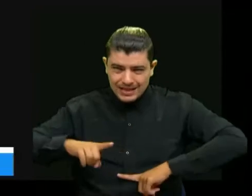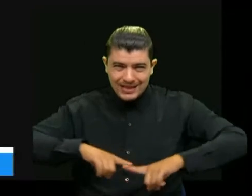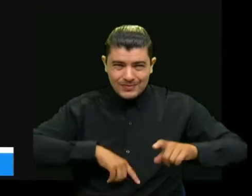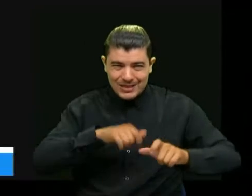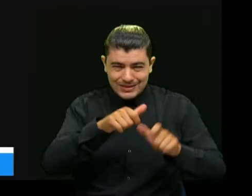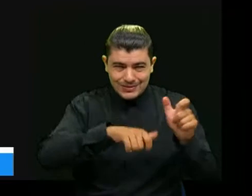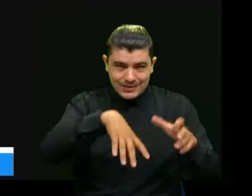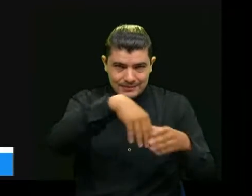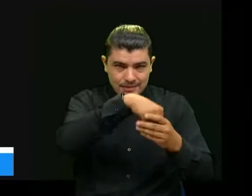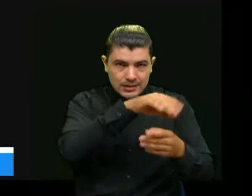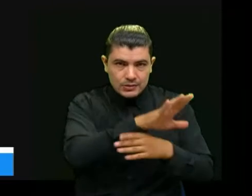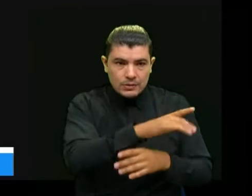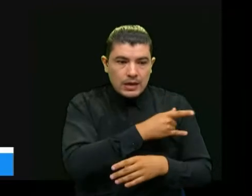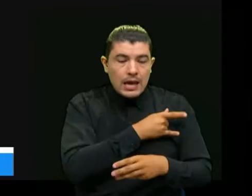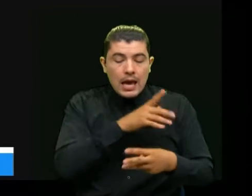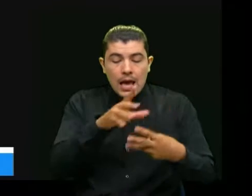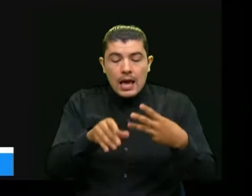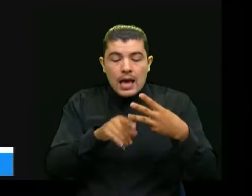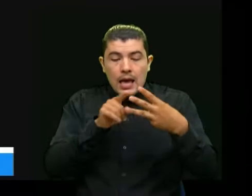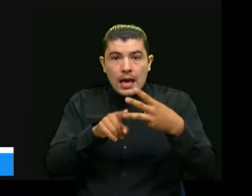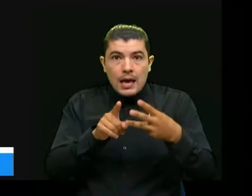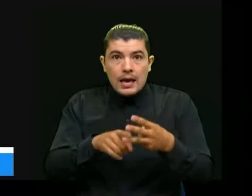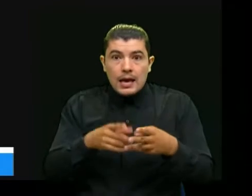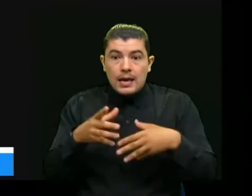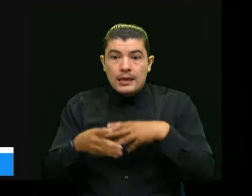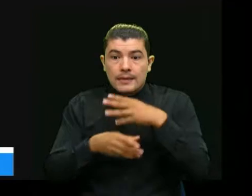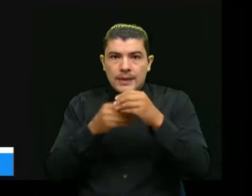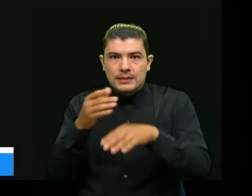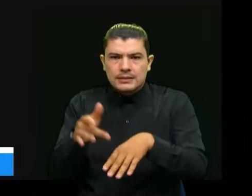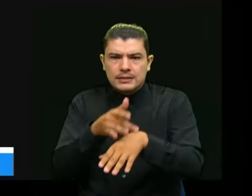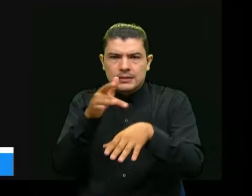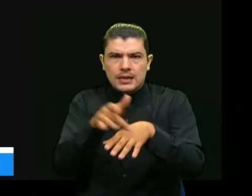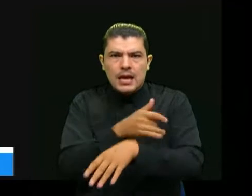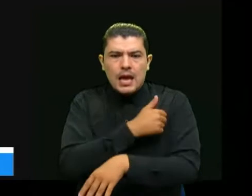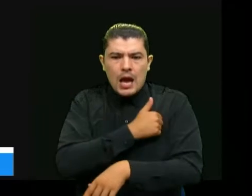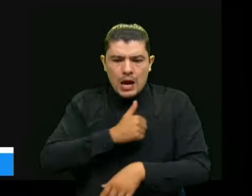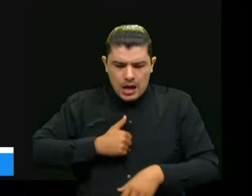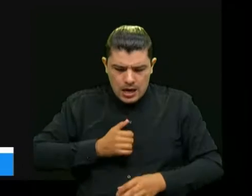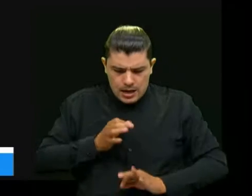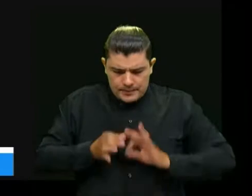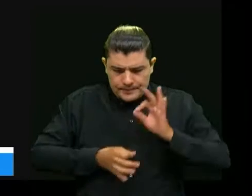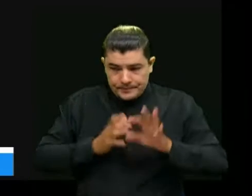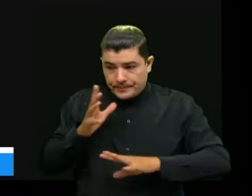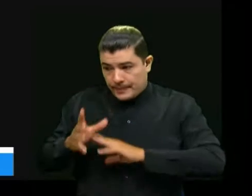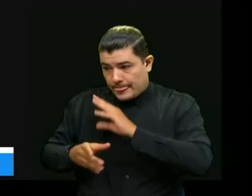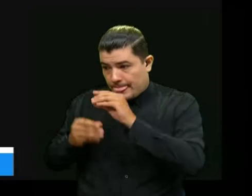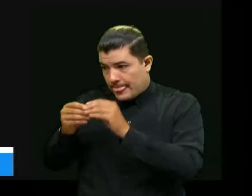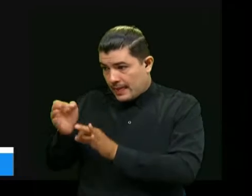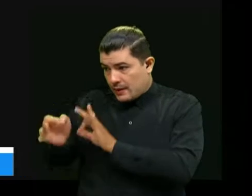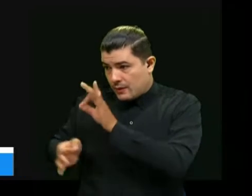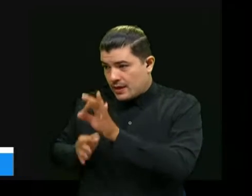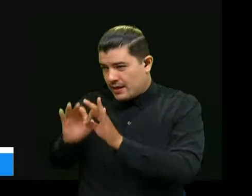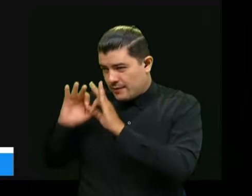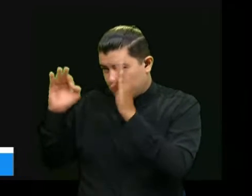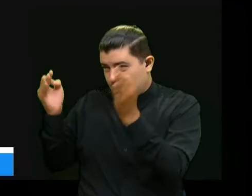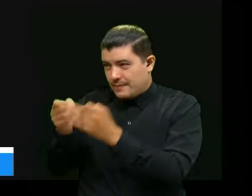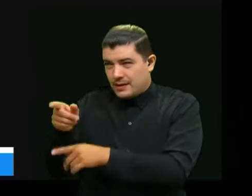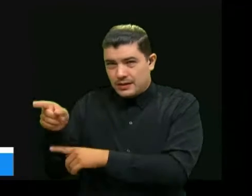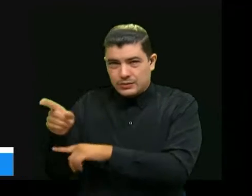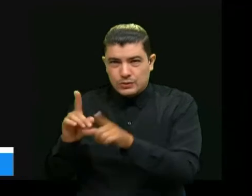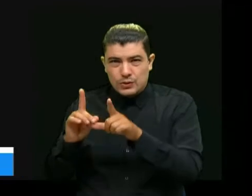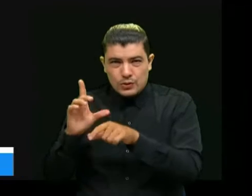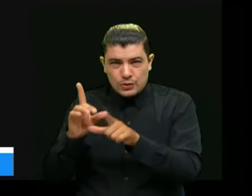todo una sensibilización frente a la importancia del autocuidado pero también el cuidado de la familia como mencionaba el doctor Patricio